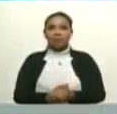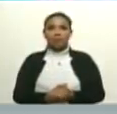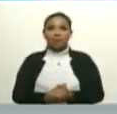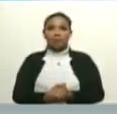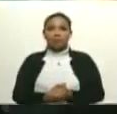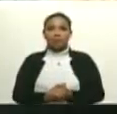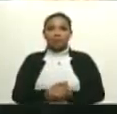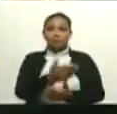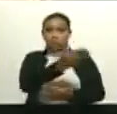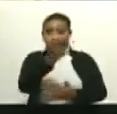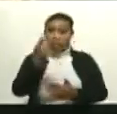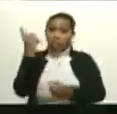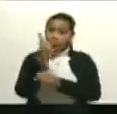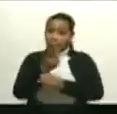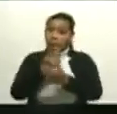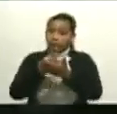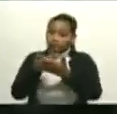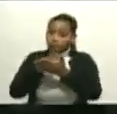Toma nota, Gabriela,